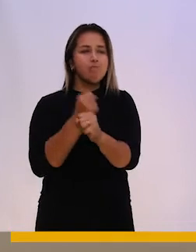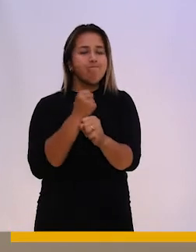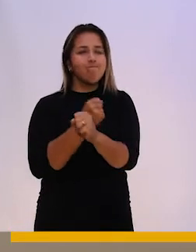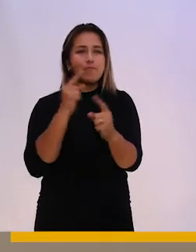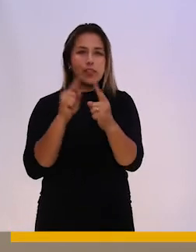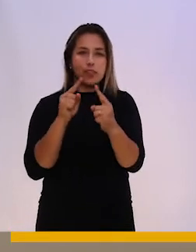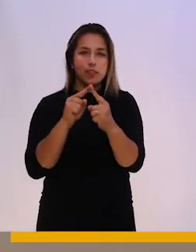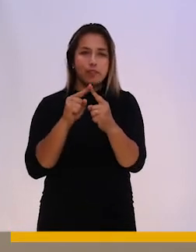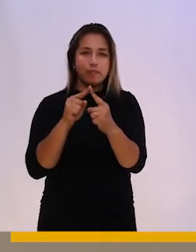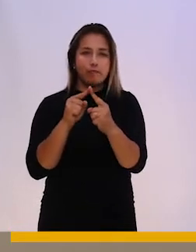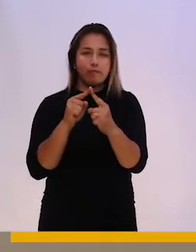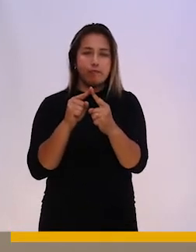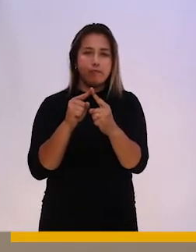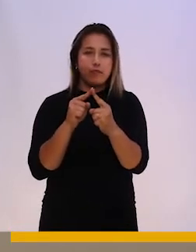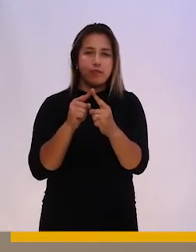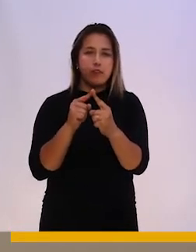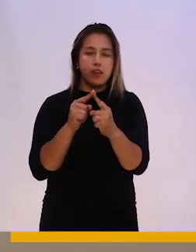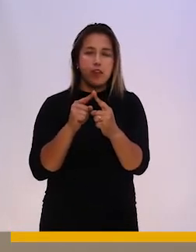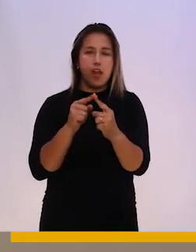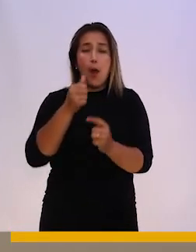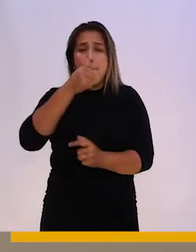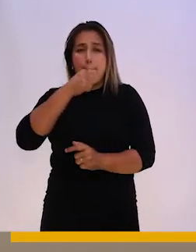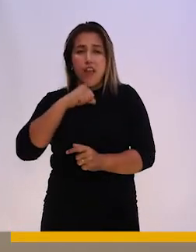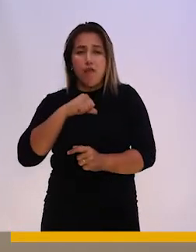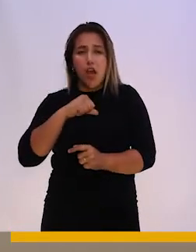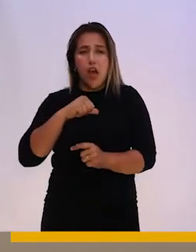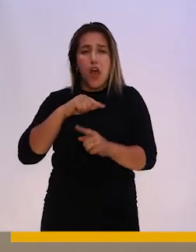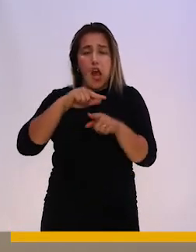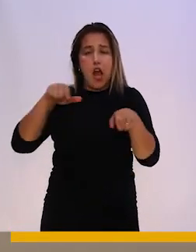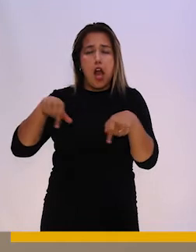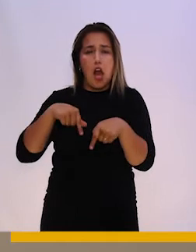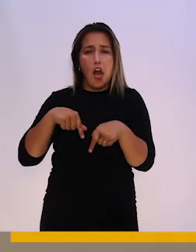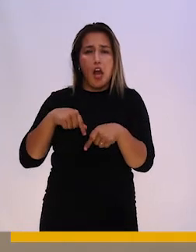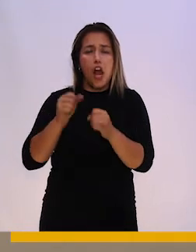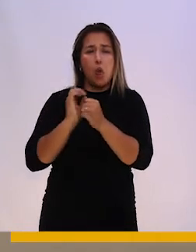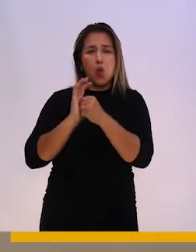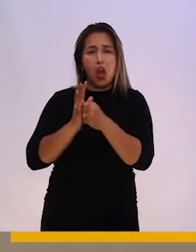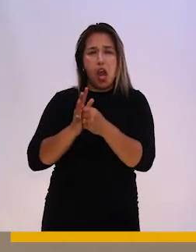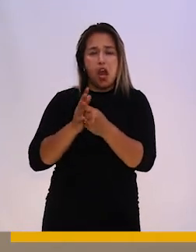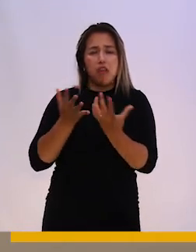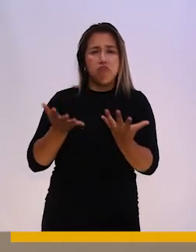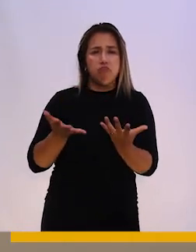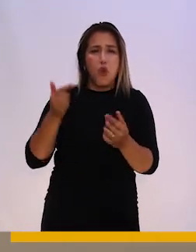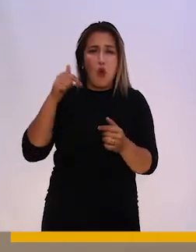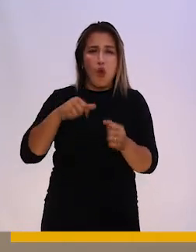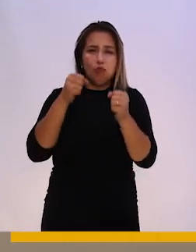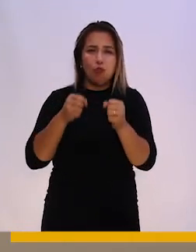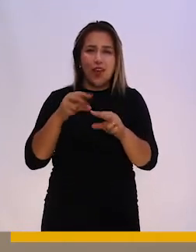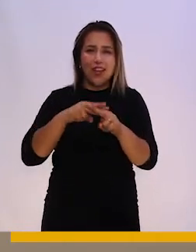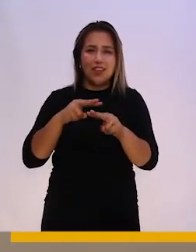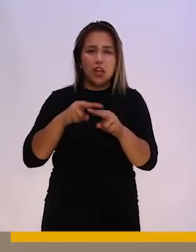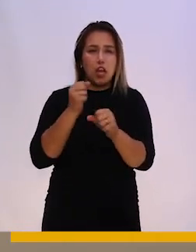privada, las cajas de compensaciones, municipalidades, centros de día, pueden continuar buscando tutoriales que les permita